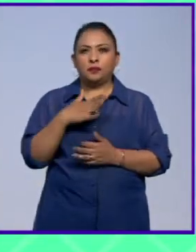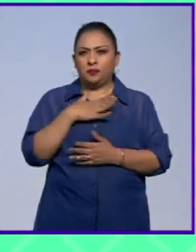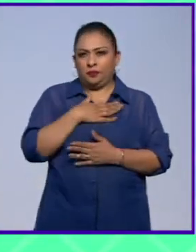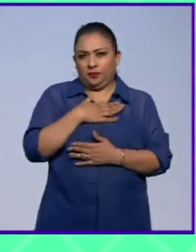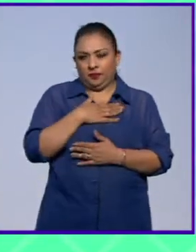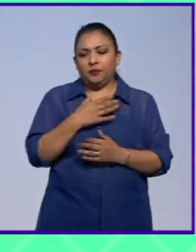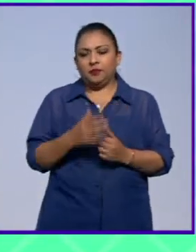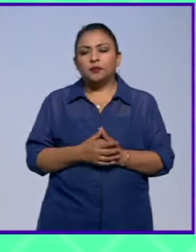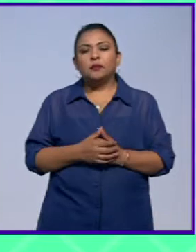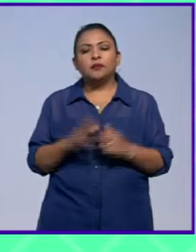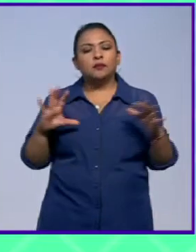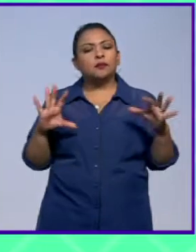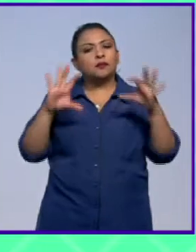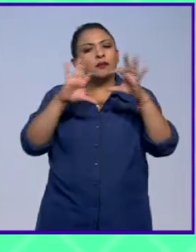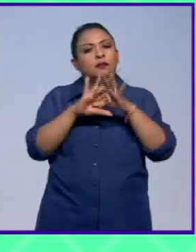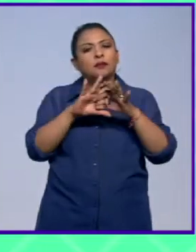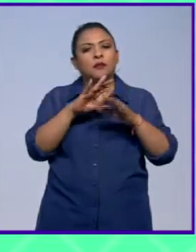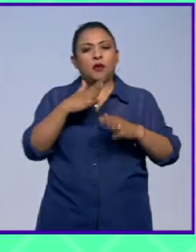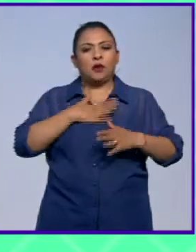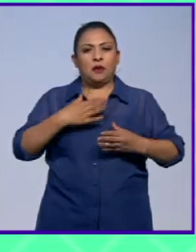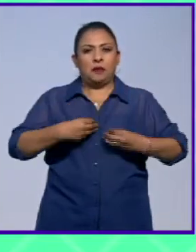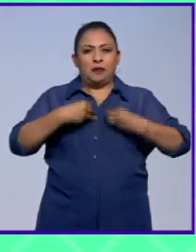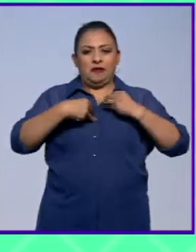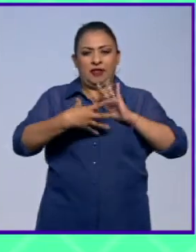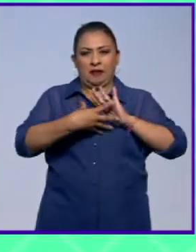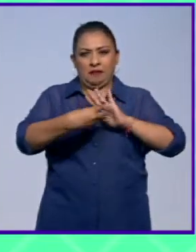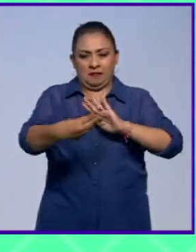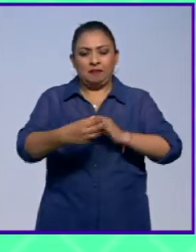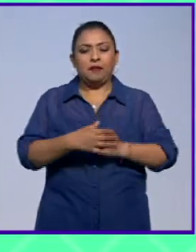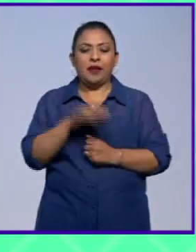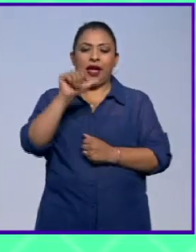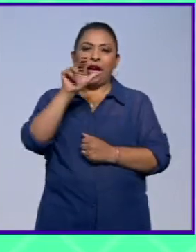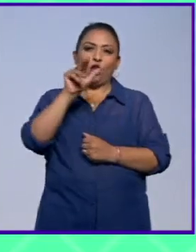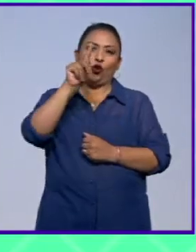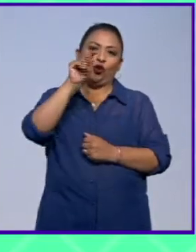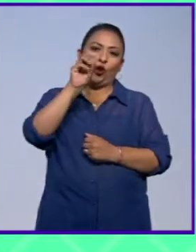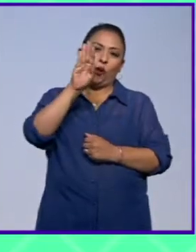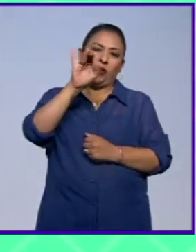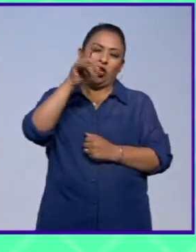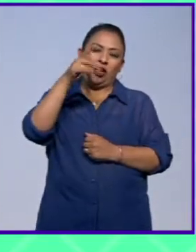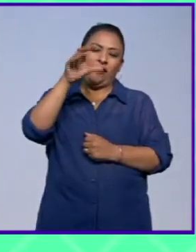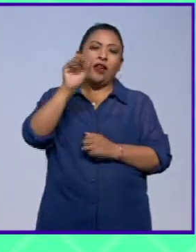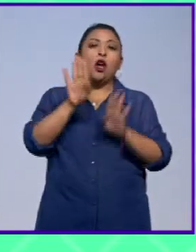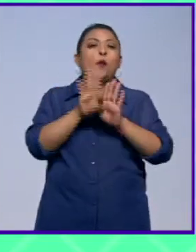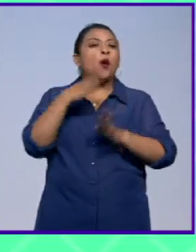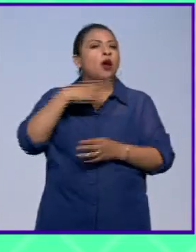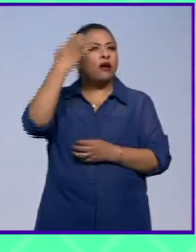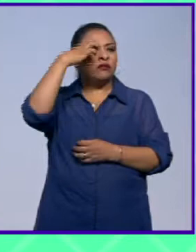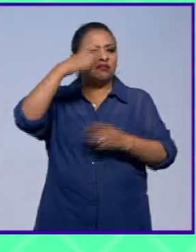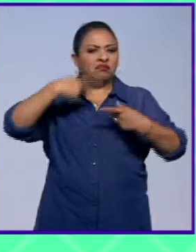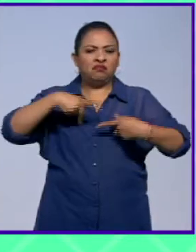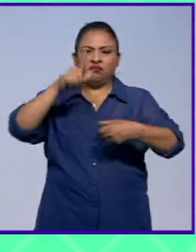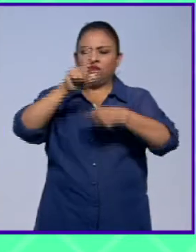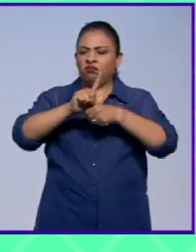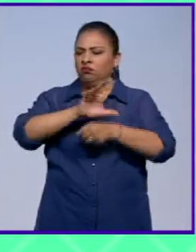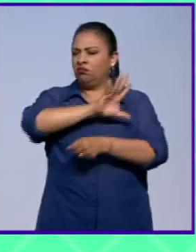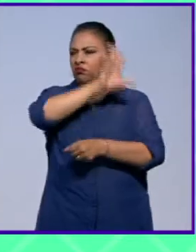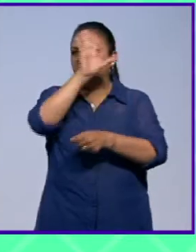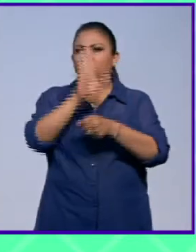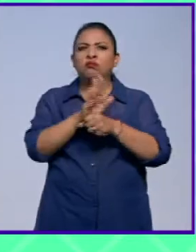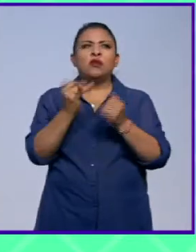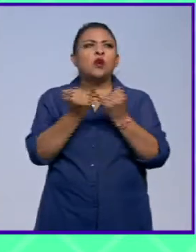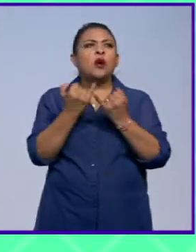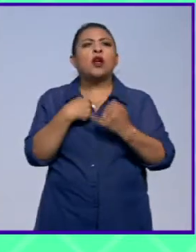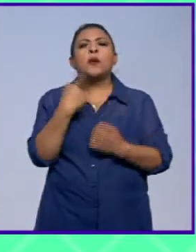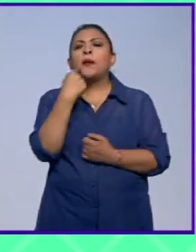Funciono en relación con la autobiografía, es decir, una experiencia absolutamente personal. Cómo mi boca